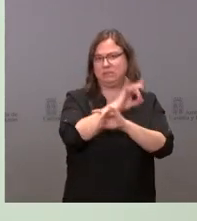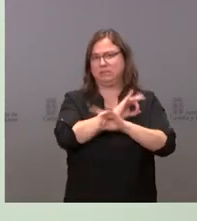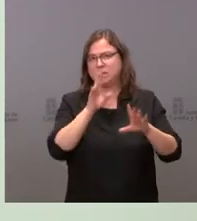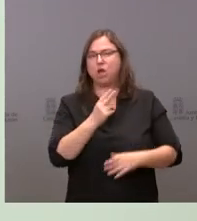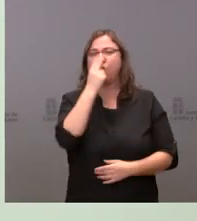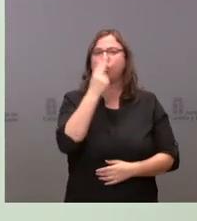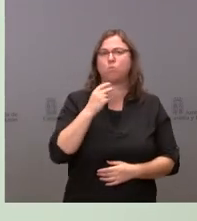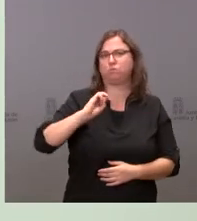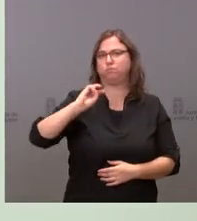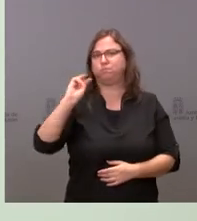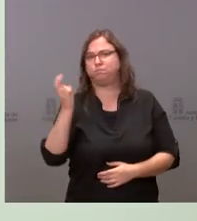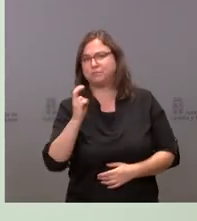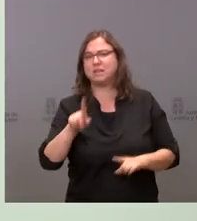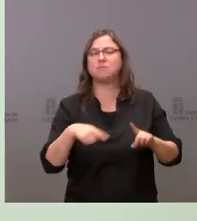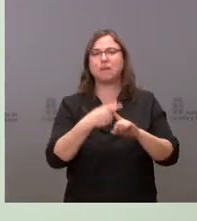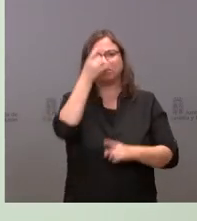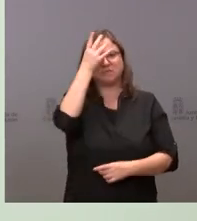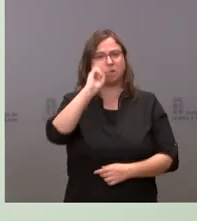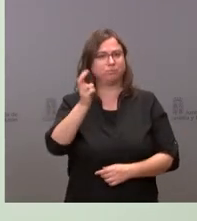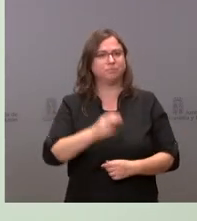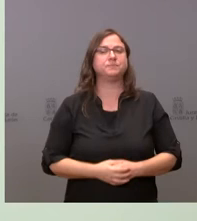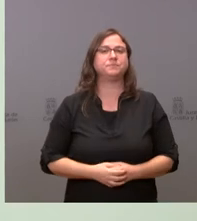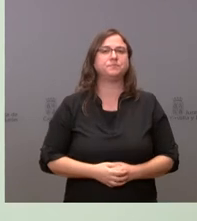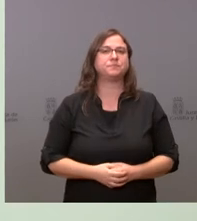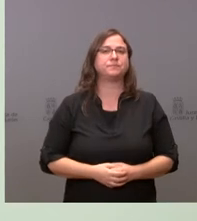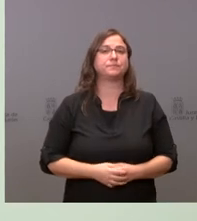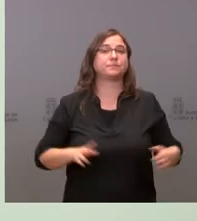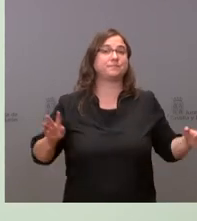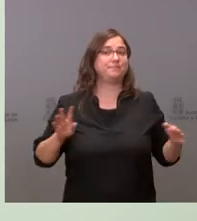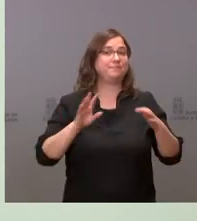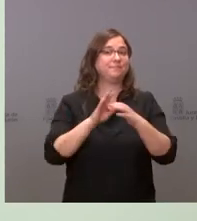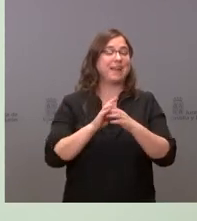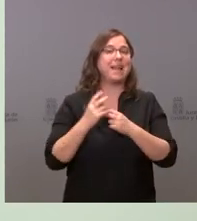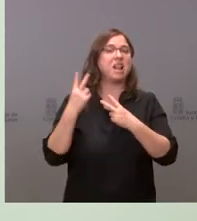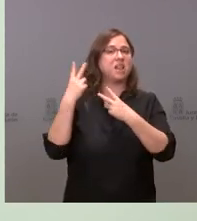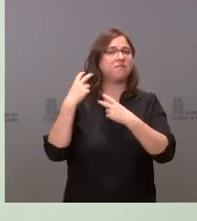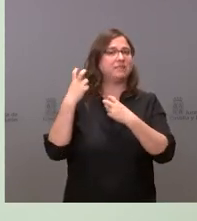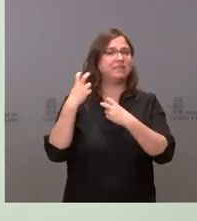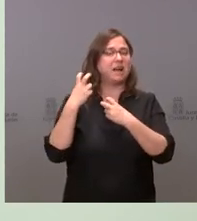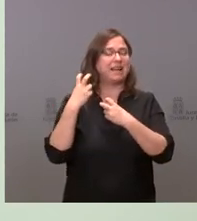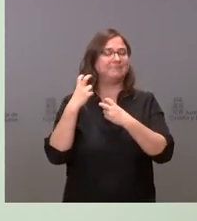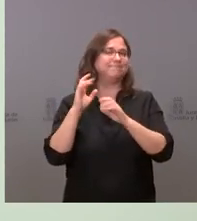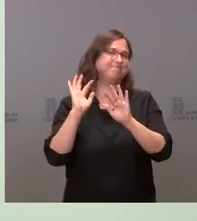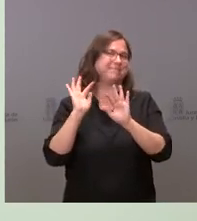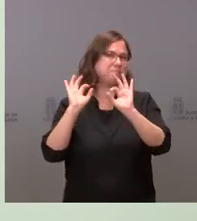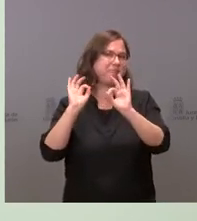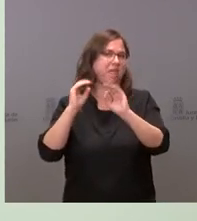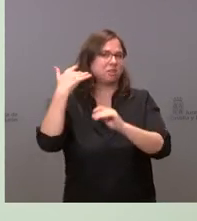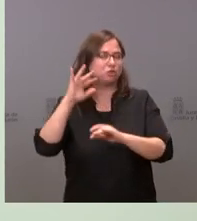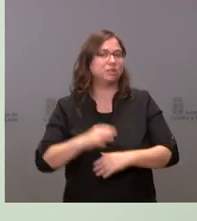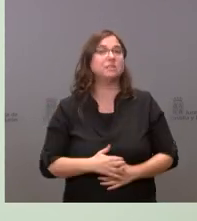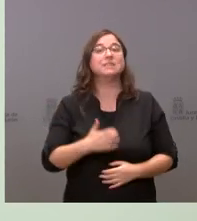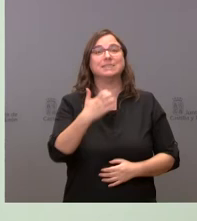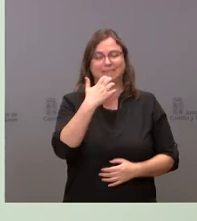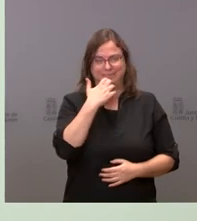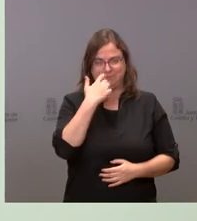compromisos e iniciativas respecto de la fiscalidad favorable mire si hay